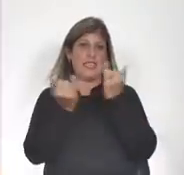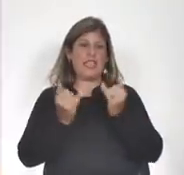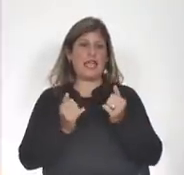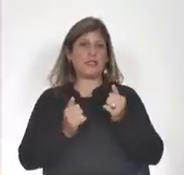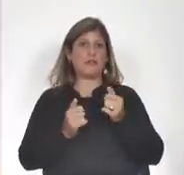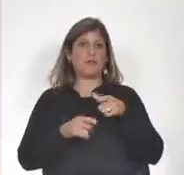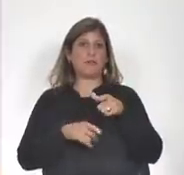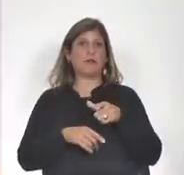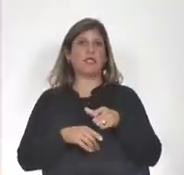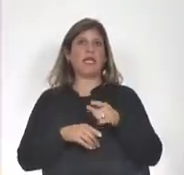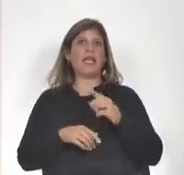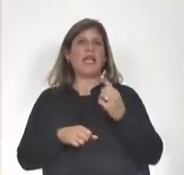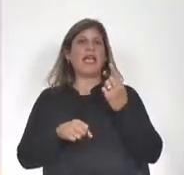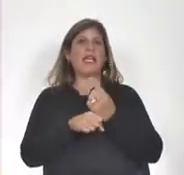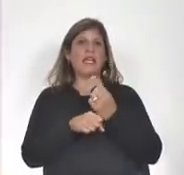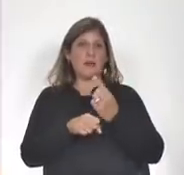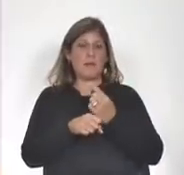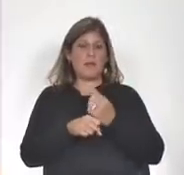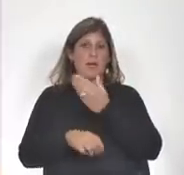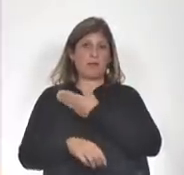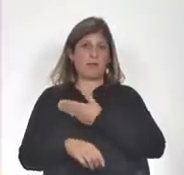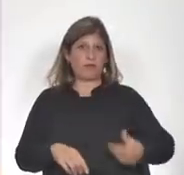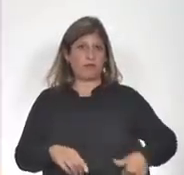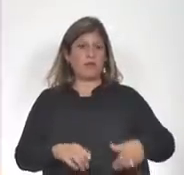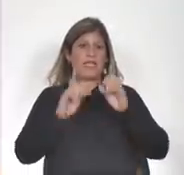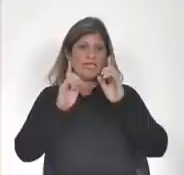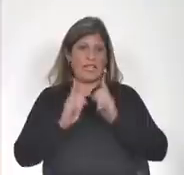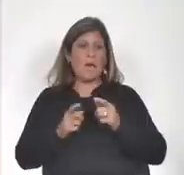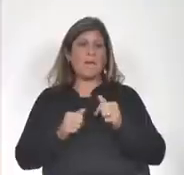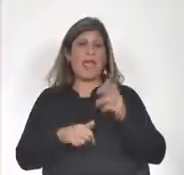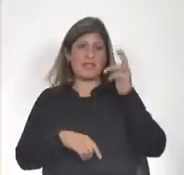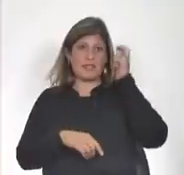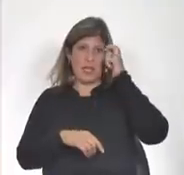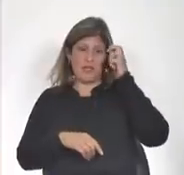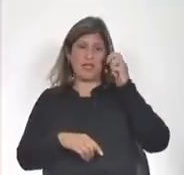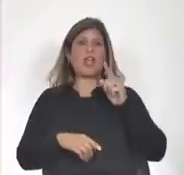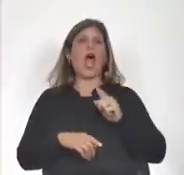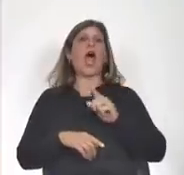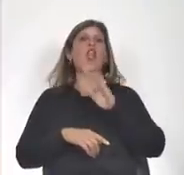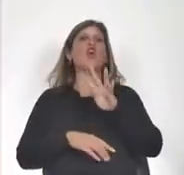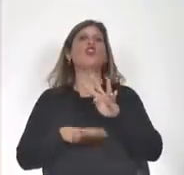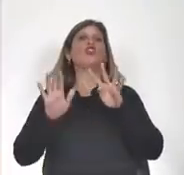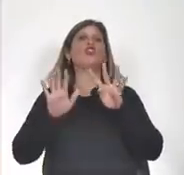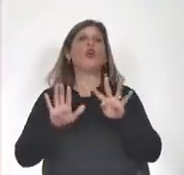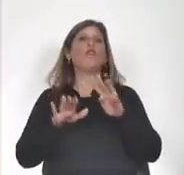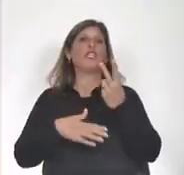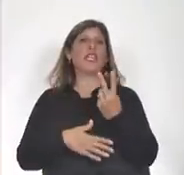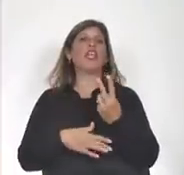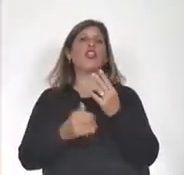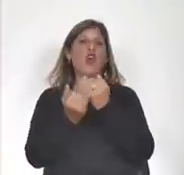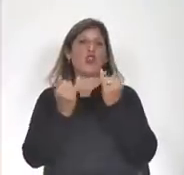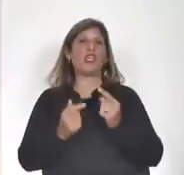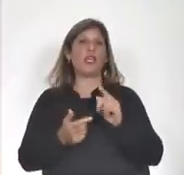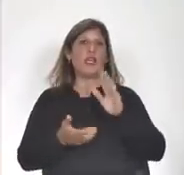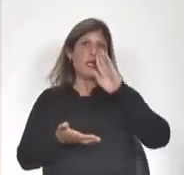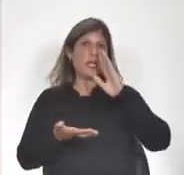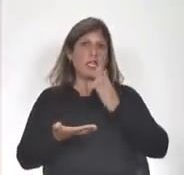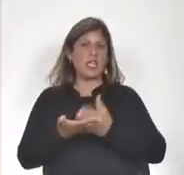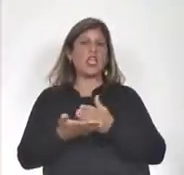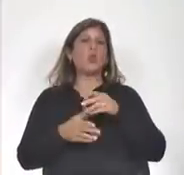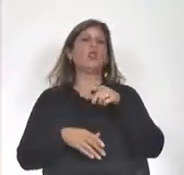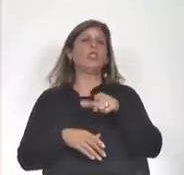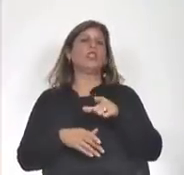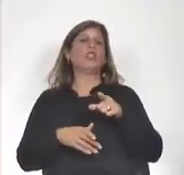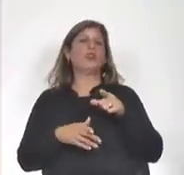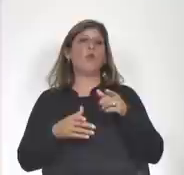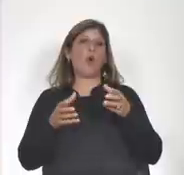En el primer gobierno del Frente Amplio, encabezado también por Tabaré Vázquez, a los 92 días. Y en el último gobierno del Partido Colorado,